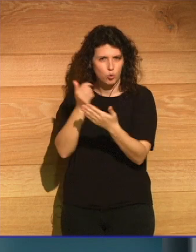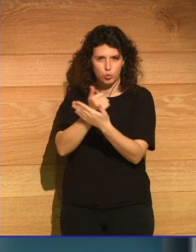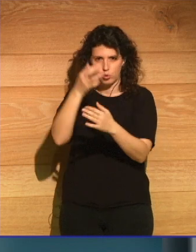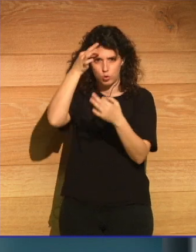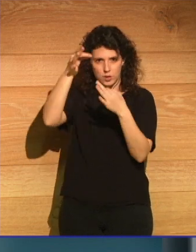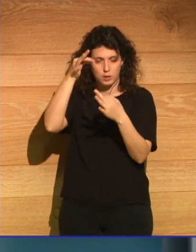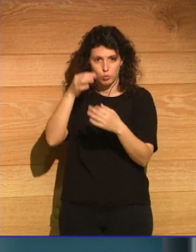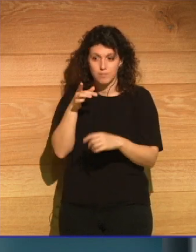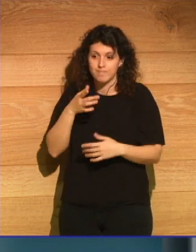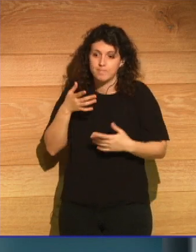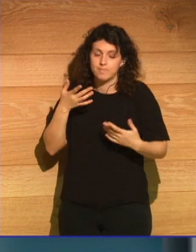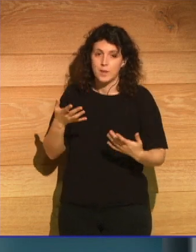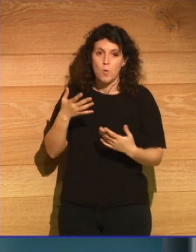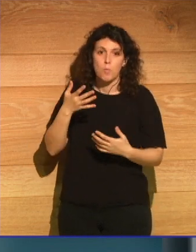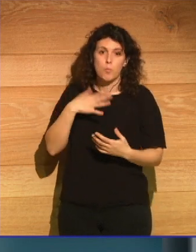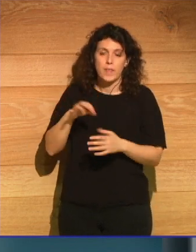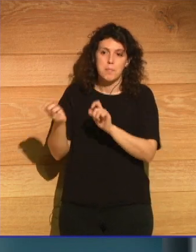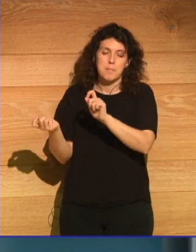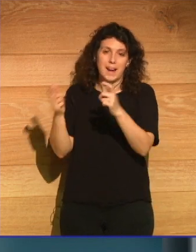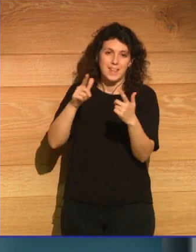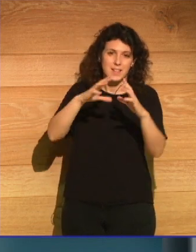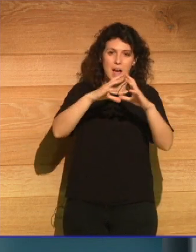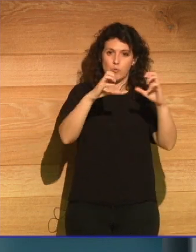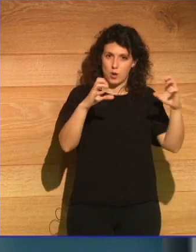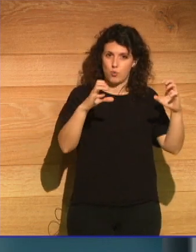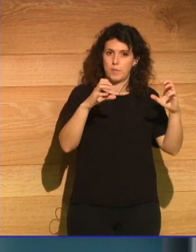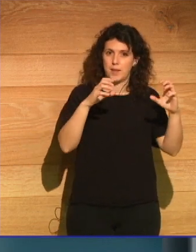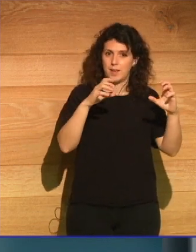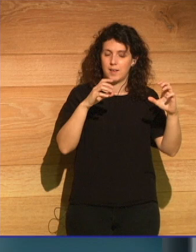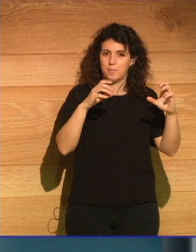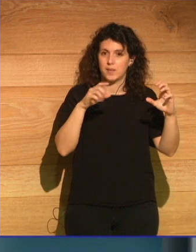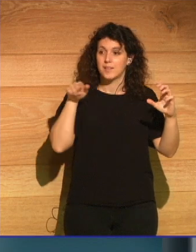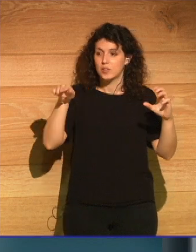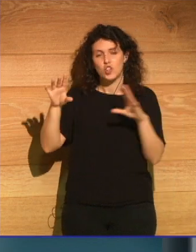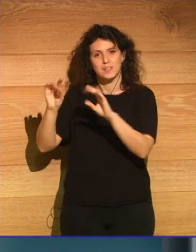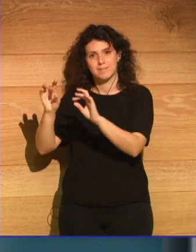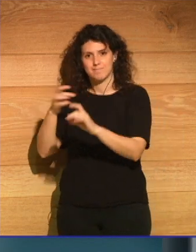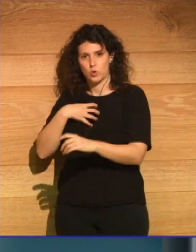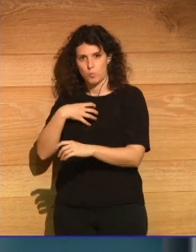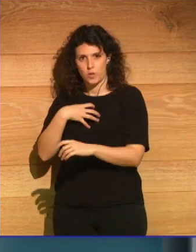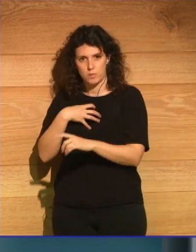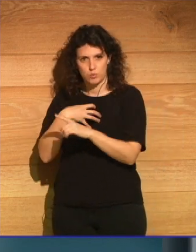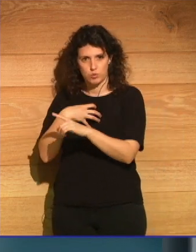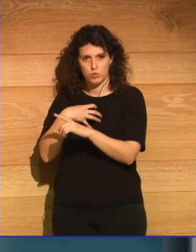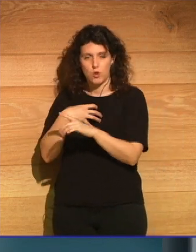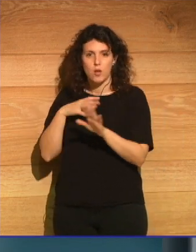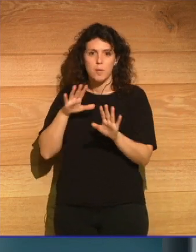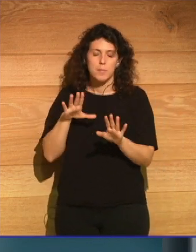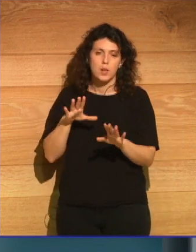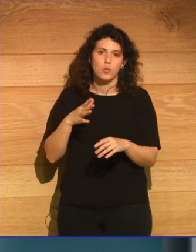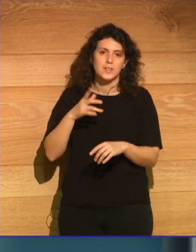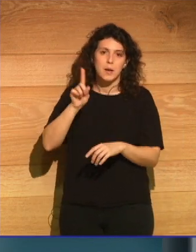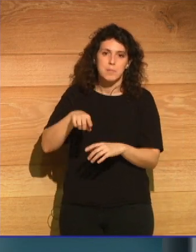en cierto modo se parece a una nube en lo intangible, pero en otros sentidos es lo